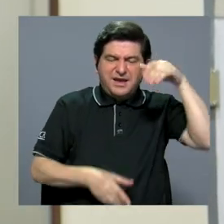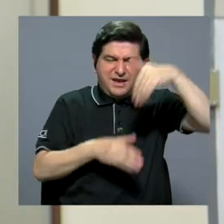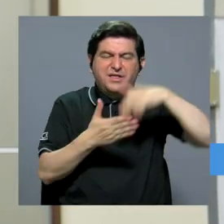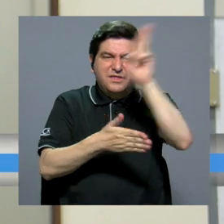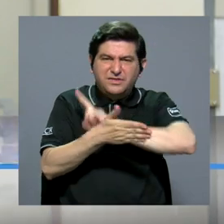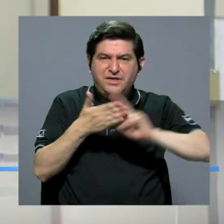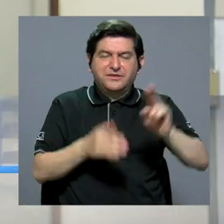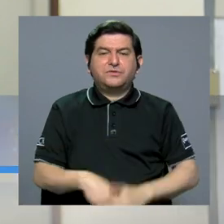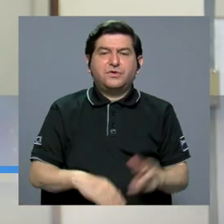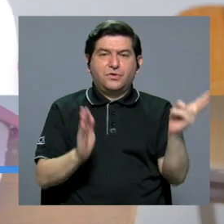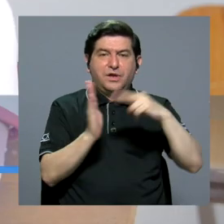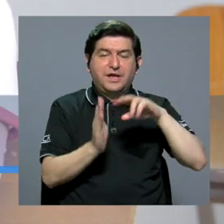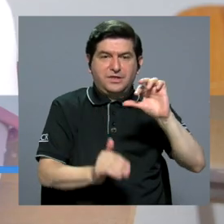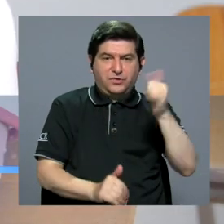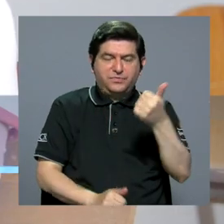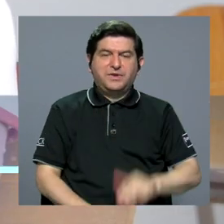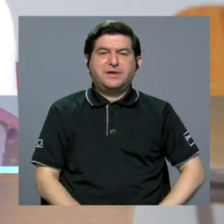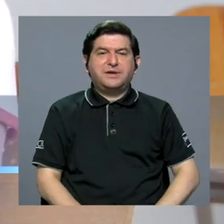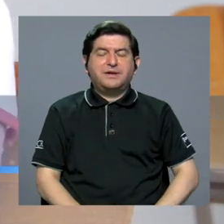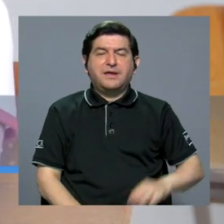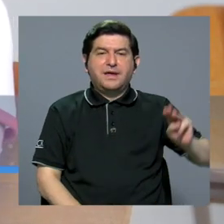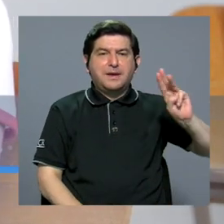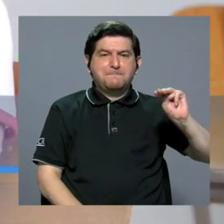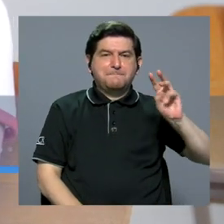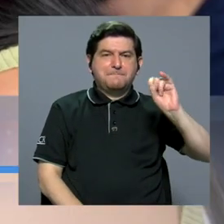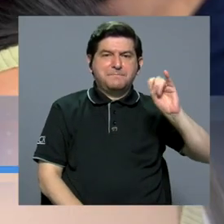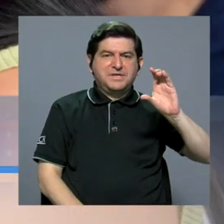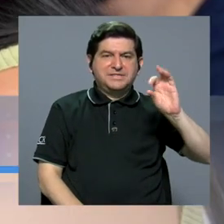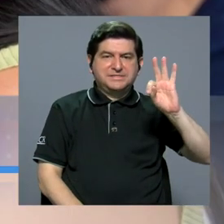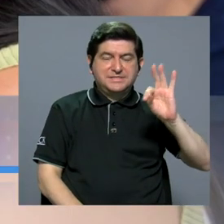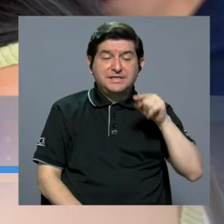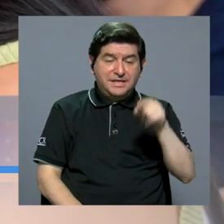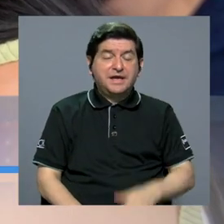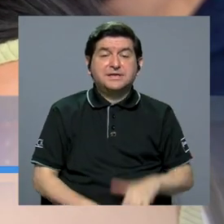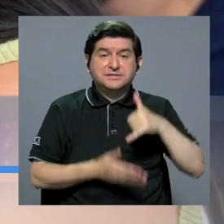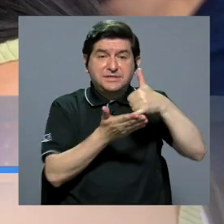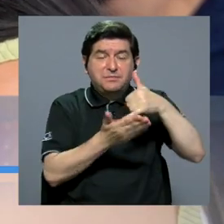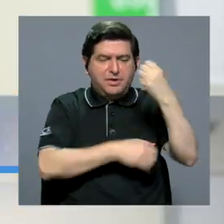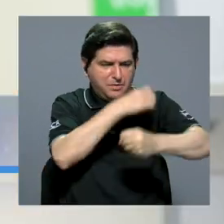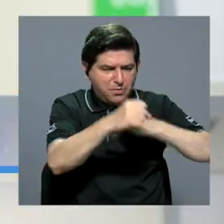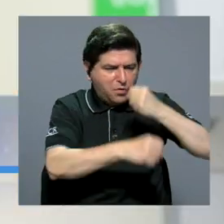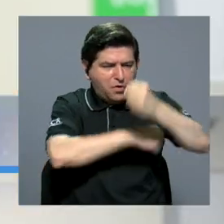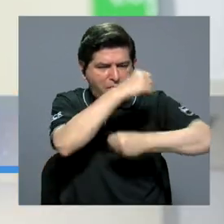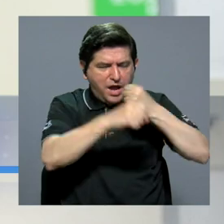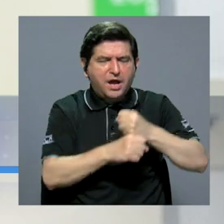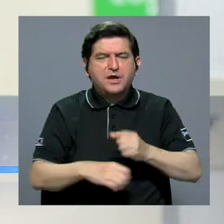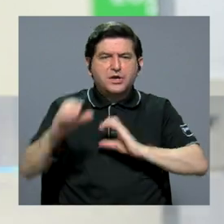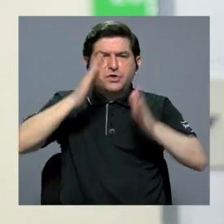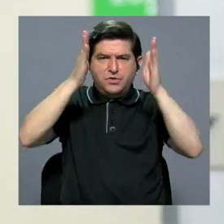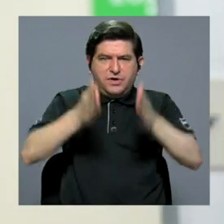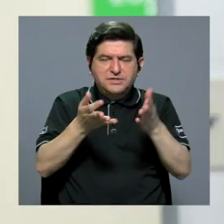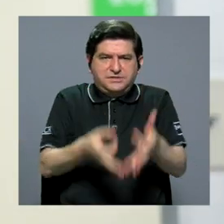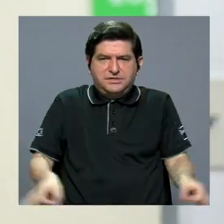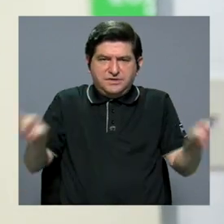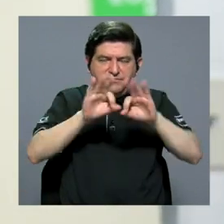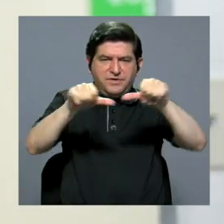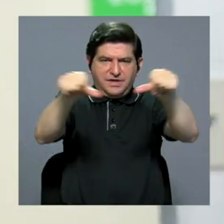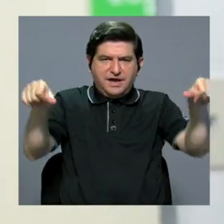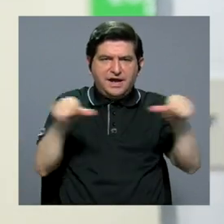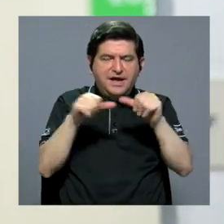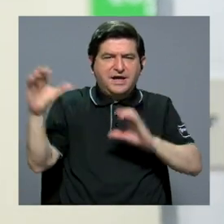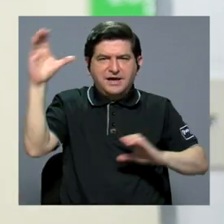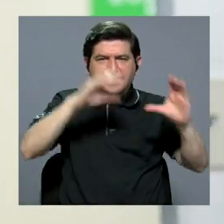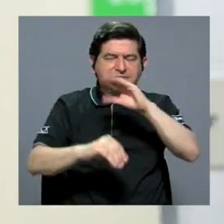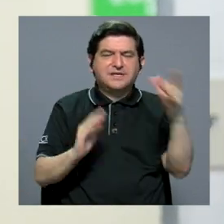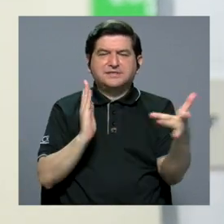academia. Desde el 2010, el MISIT otorga este reconocimiento bianualmente a científicas destacadas en las áreas de la